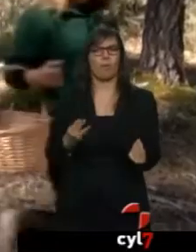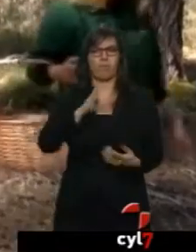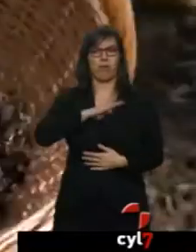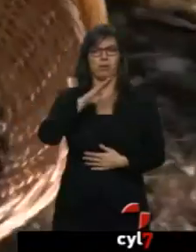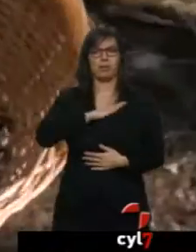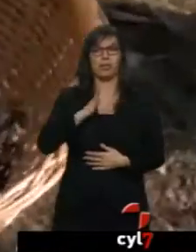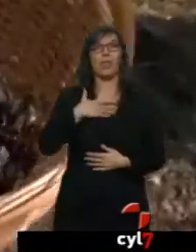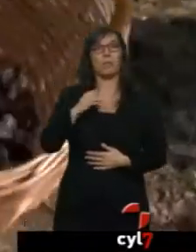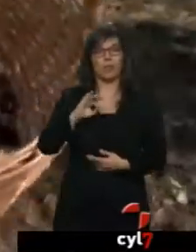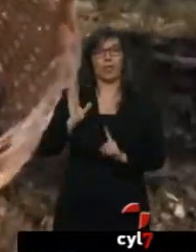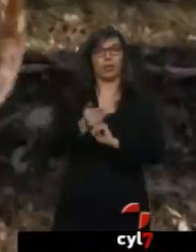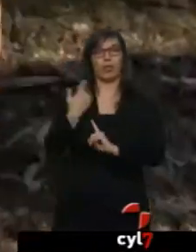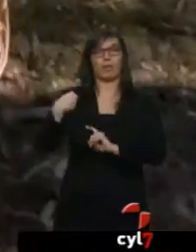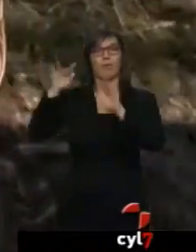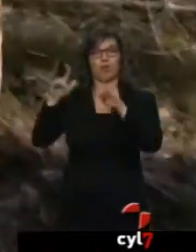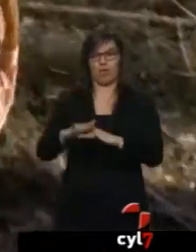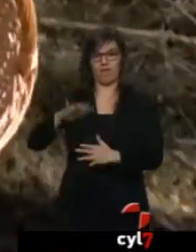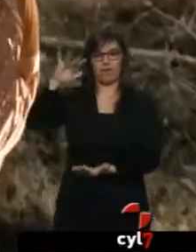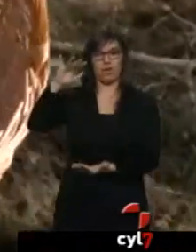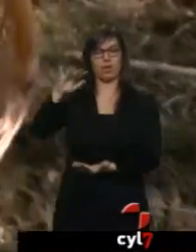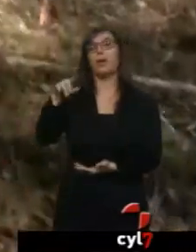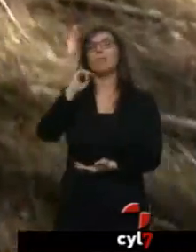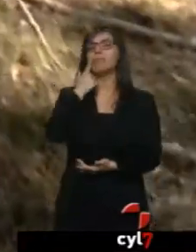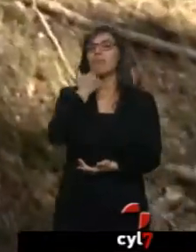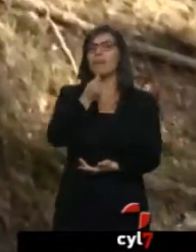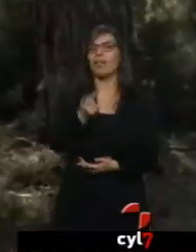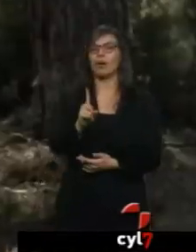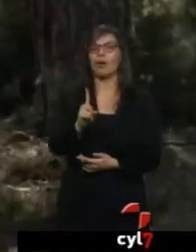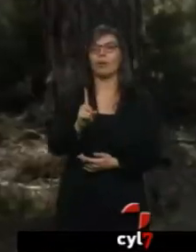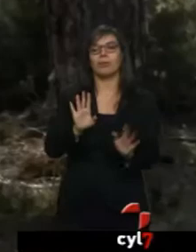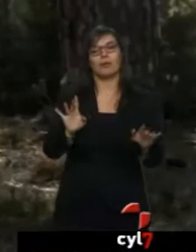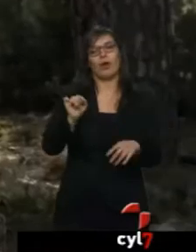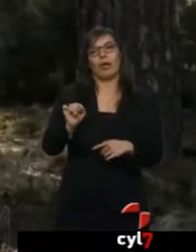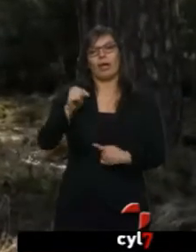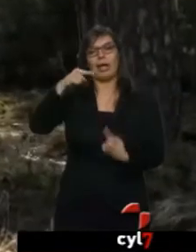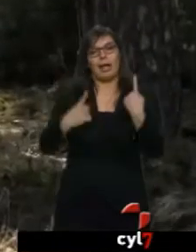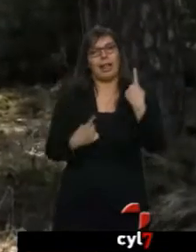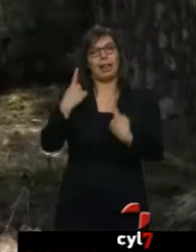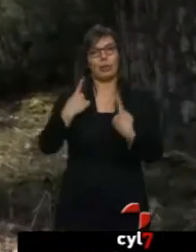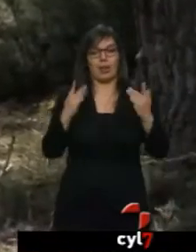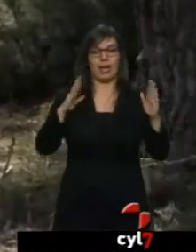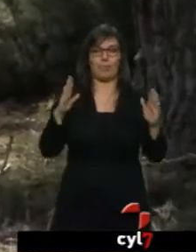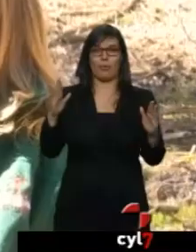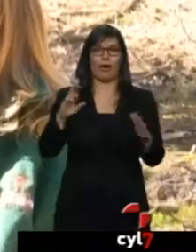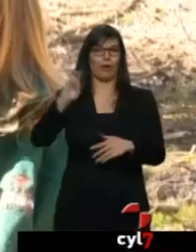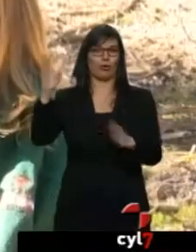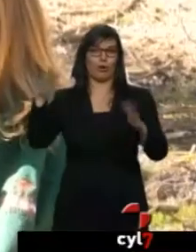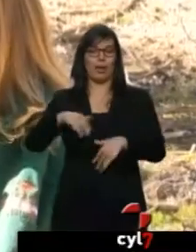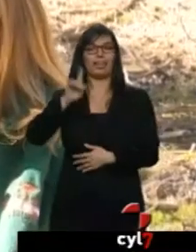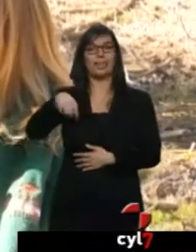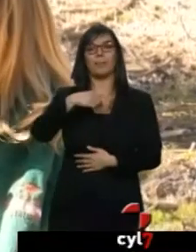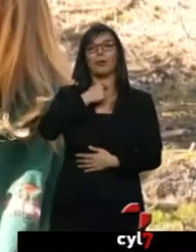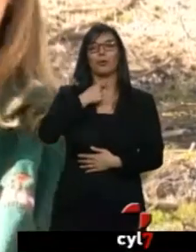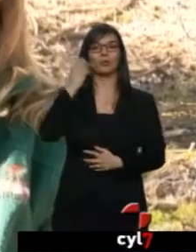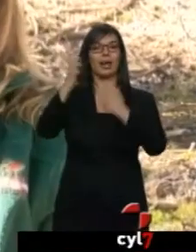entre la nieve. No es fácil localizarla, aunque a su favor pueda que es de las pocas que hay en esta época y que a los corzos también les gusta. Y ves